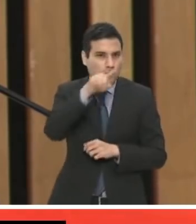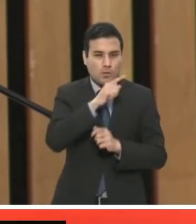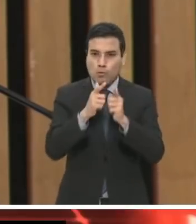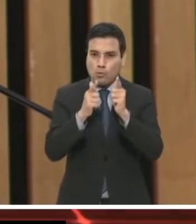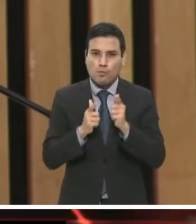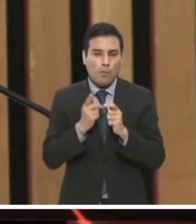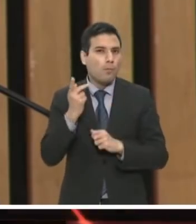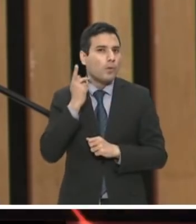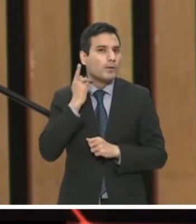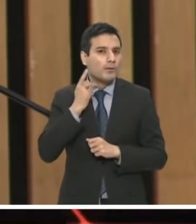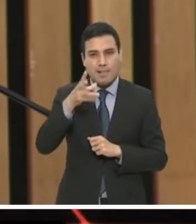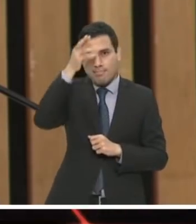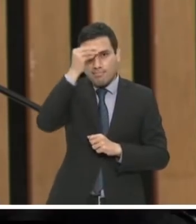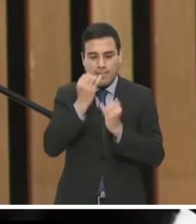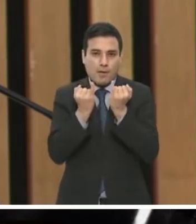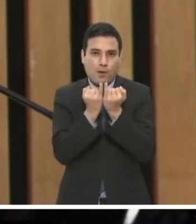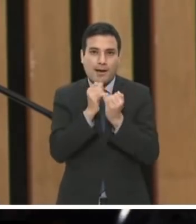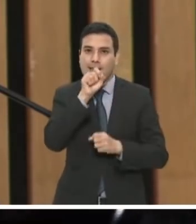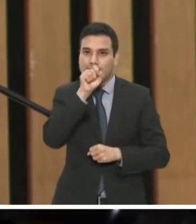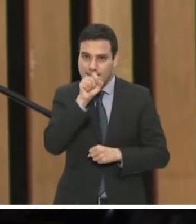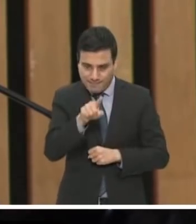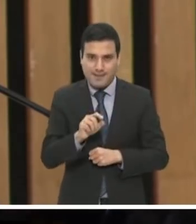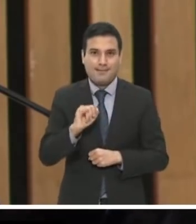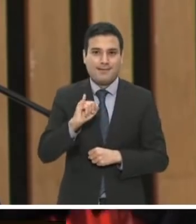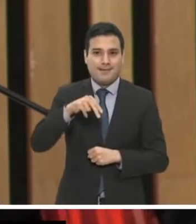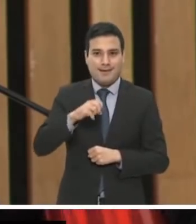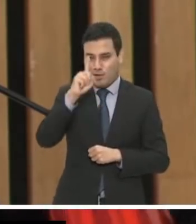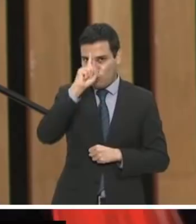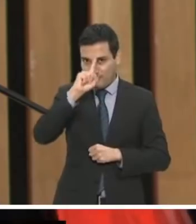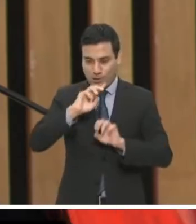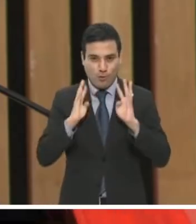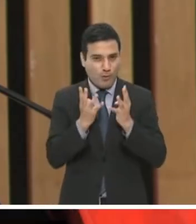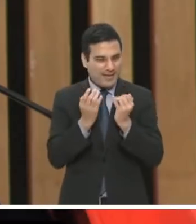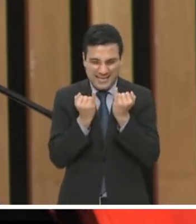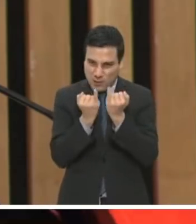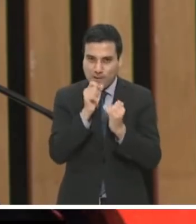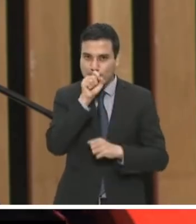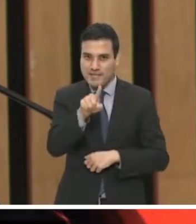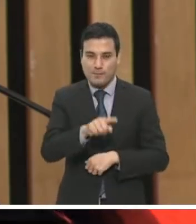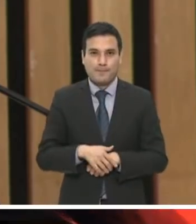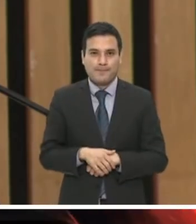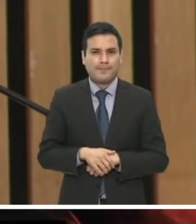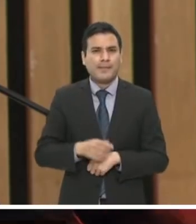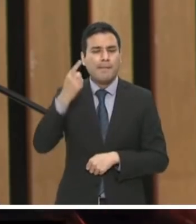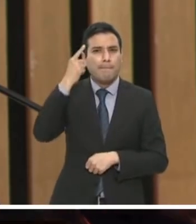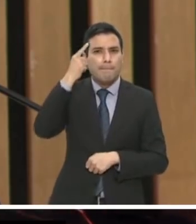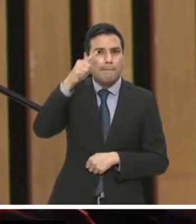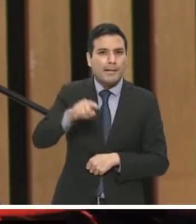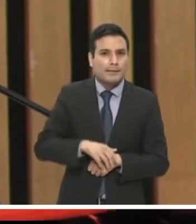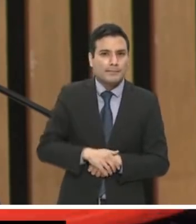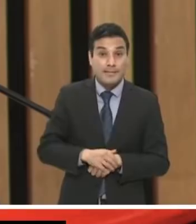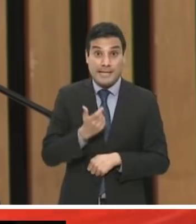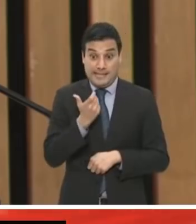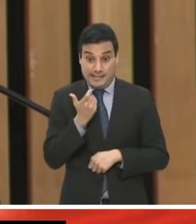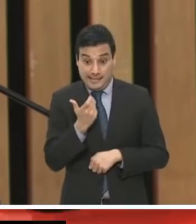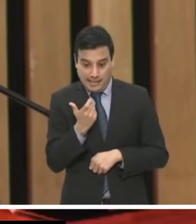y, ¿por qué no?, por el propio Consejo General aquí presente, con la única finalidad de que el grueso de recursos sea